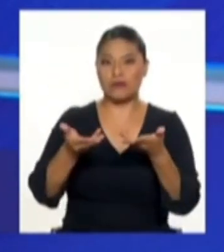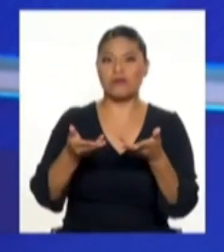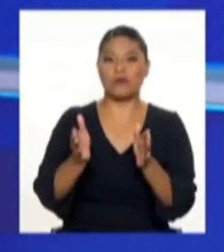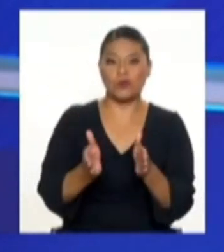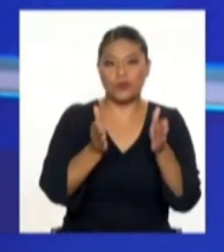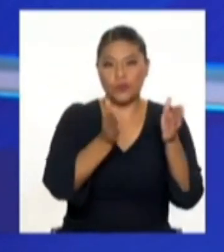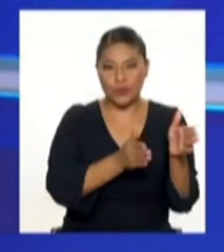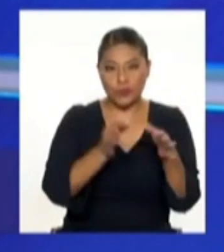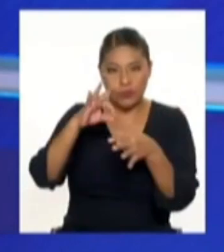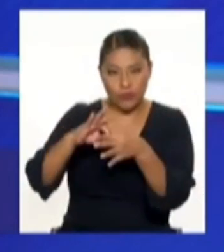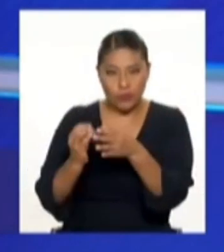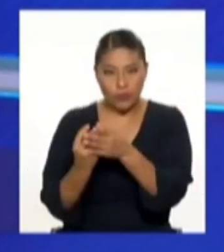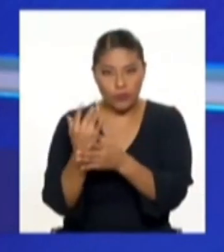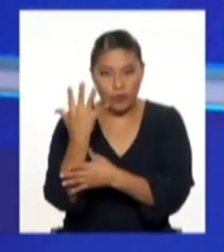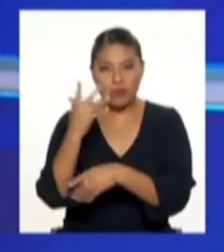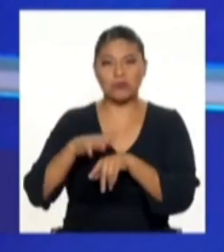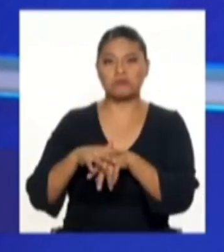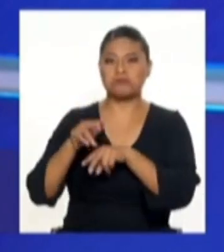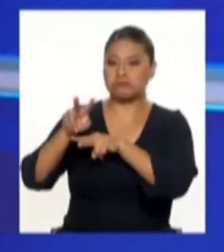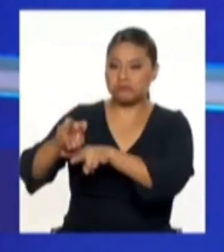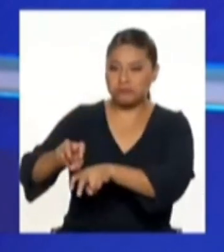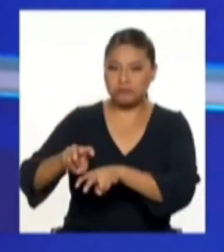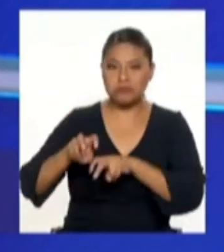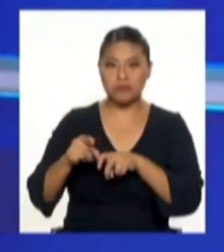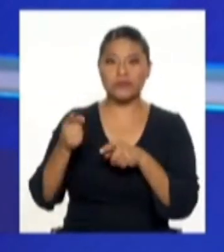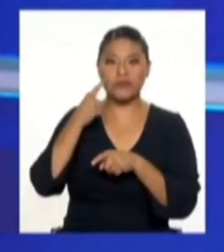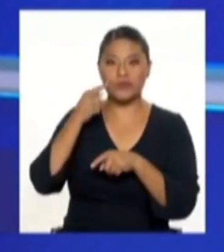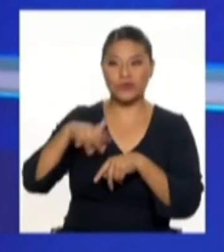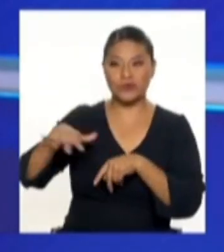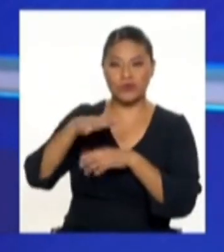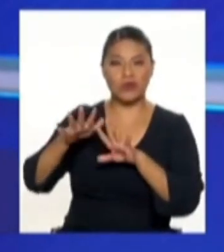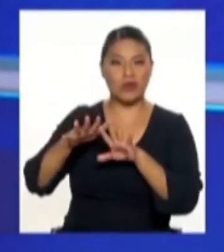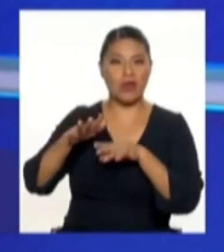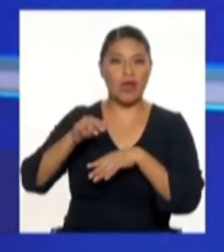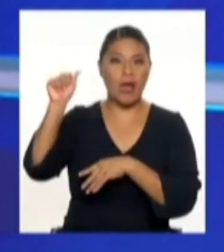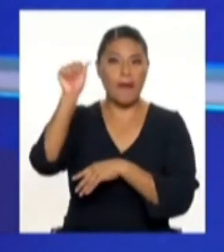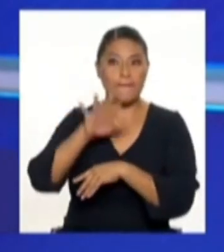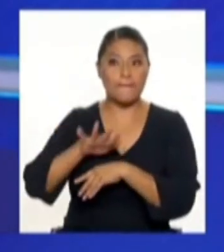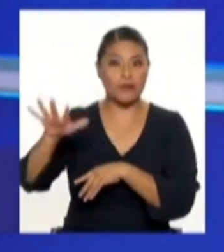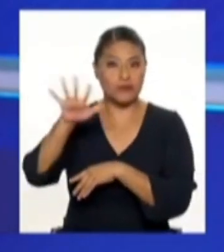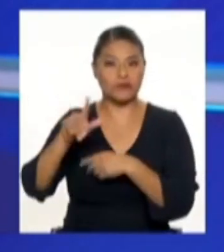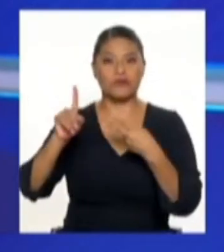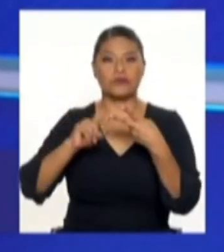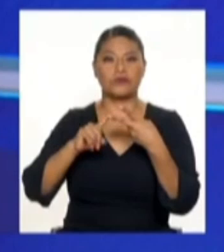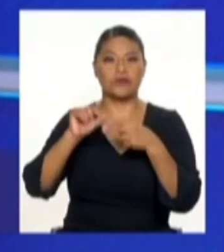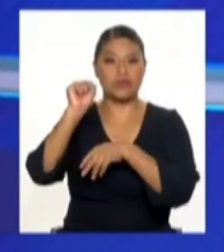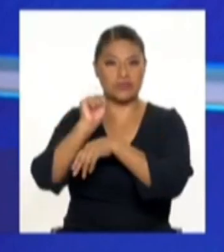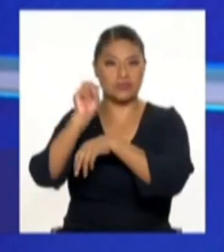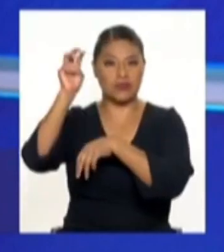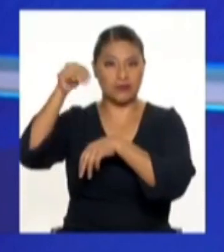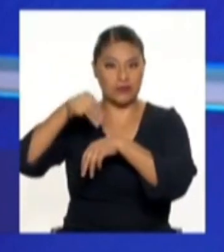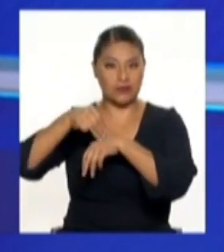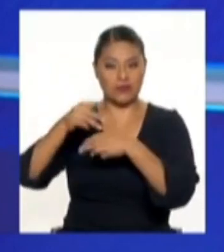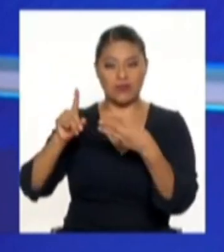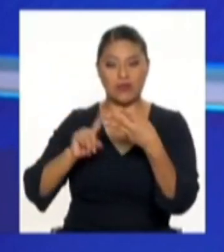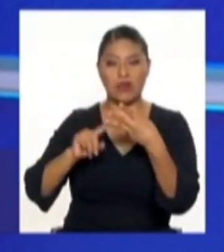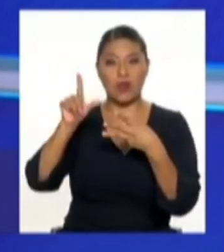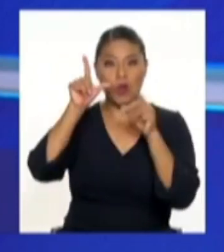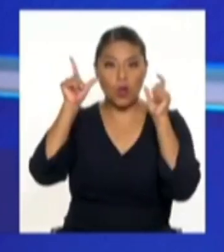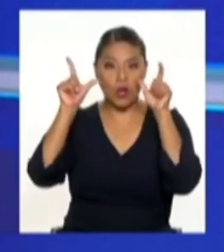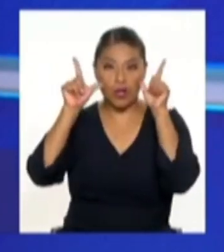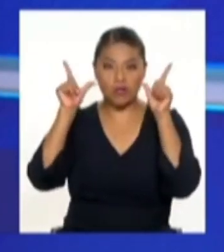y agropecuario de nuestros hermanos de Amazonas, de San Martín y de Loreto. Si nosotros sumamos